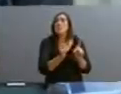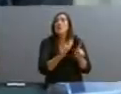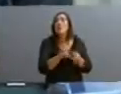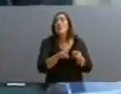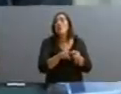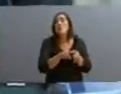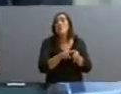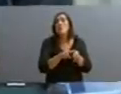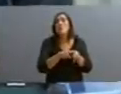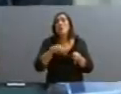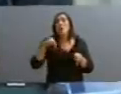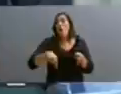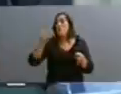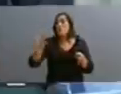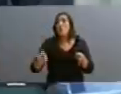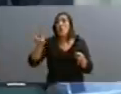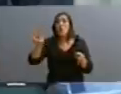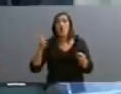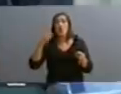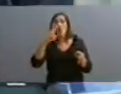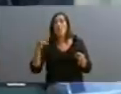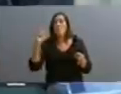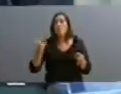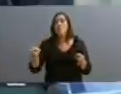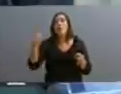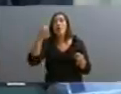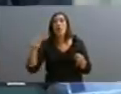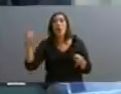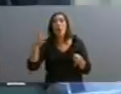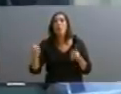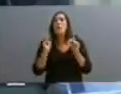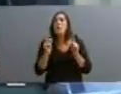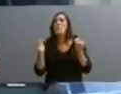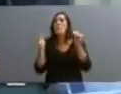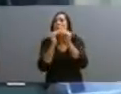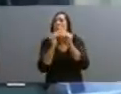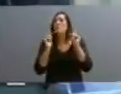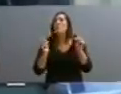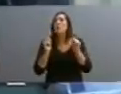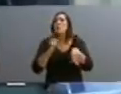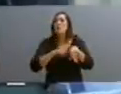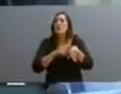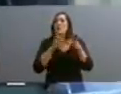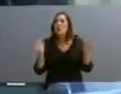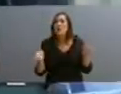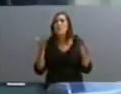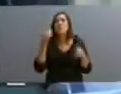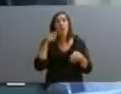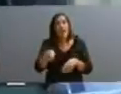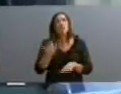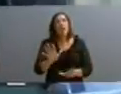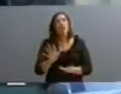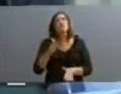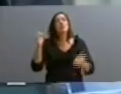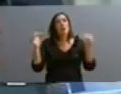hoy están cobrando con la misma quita y en los mismos plazos. Esto es equidad y